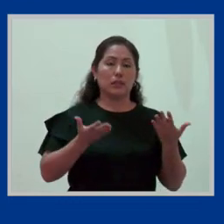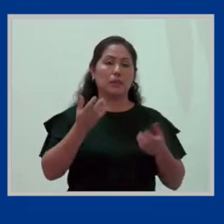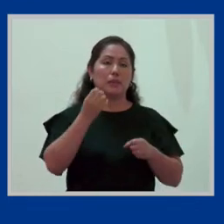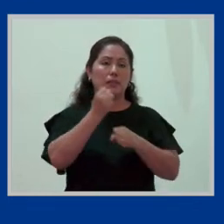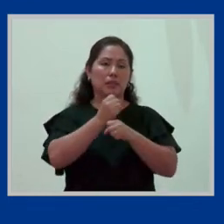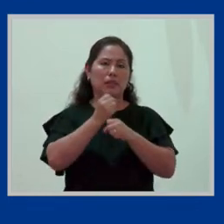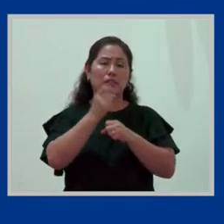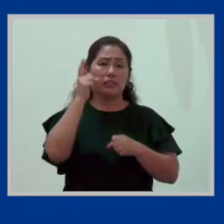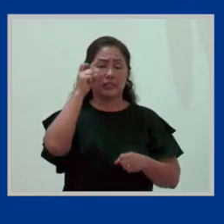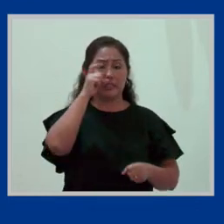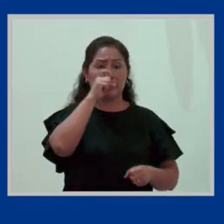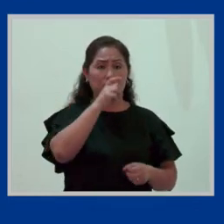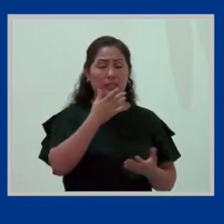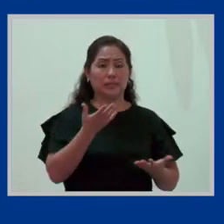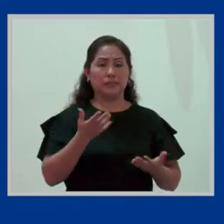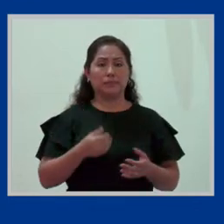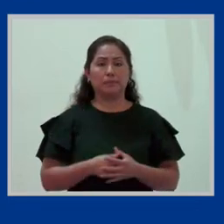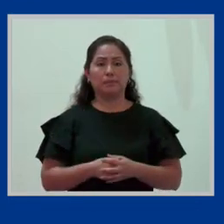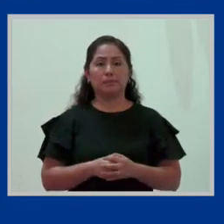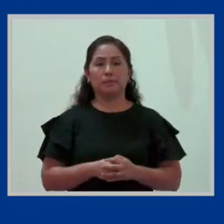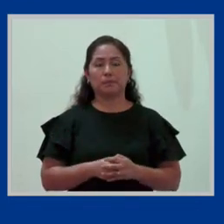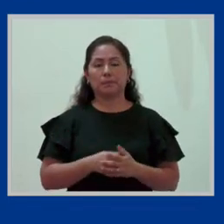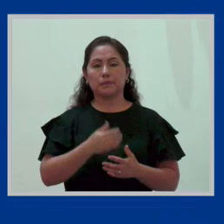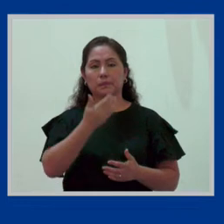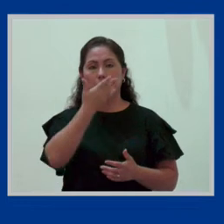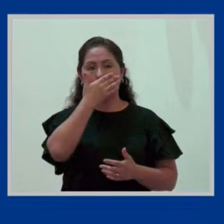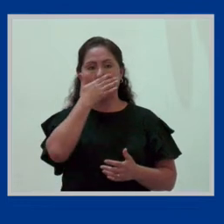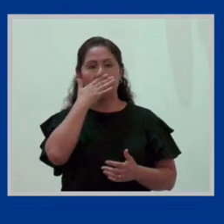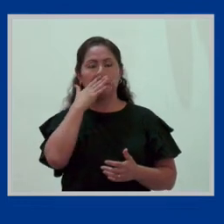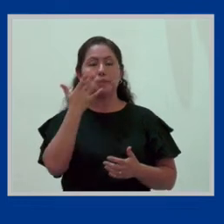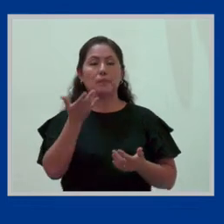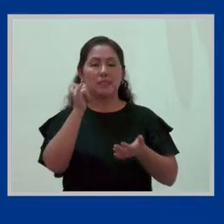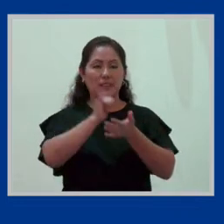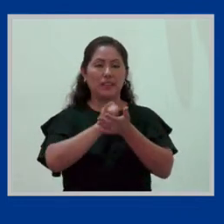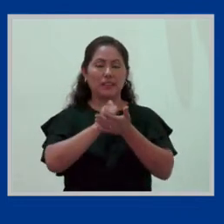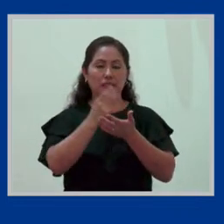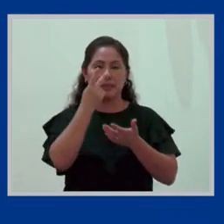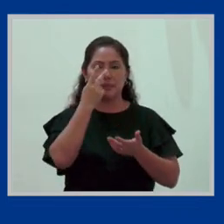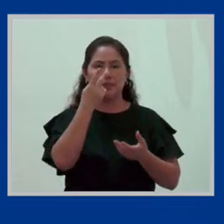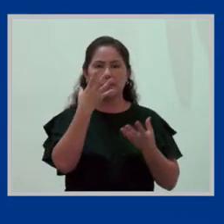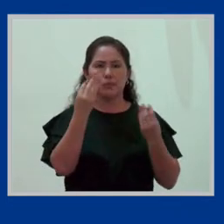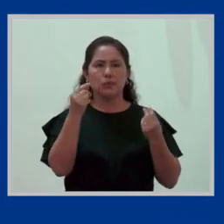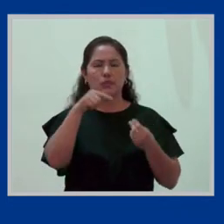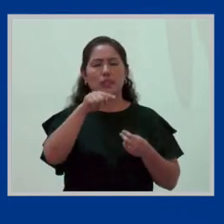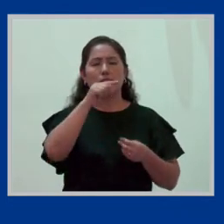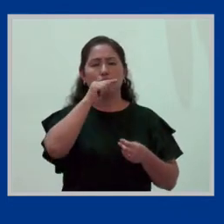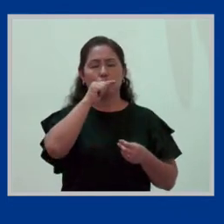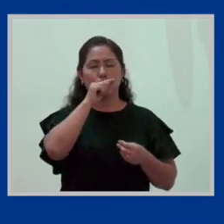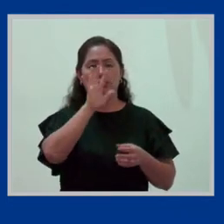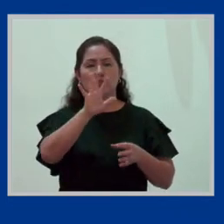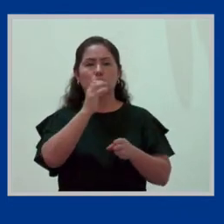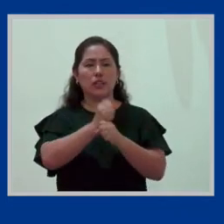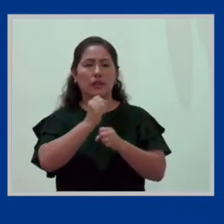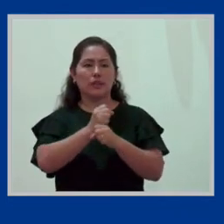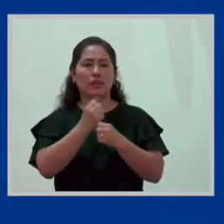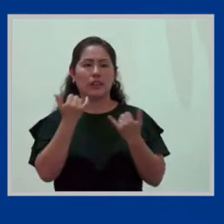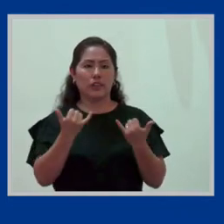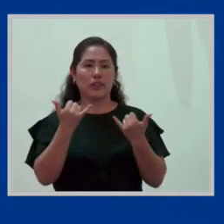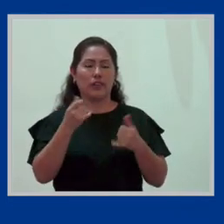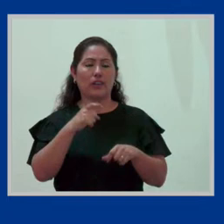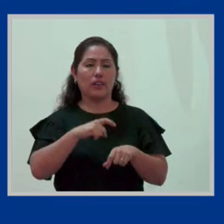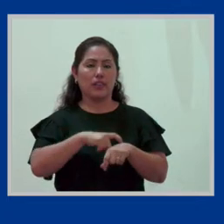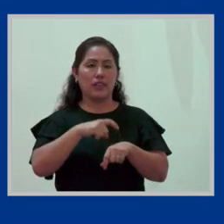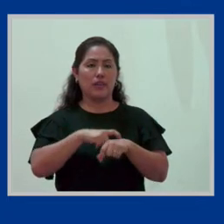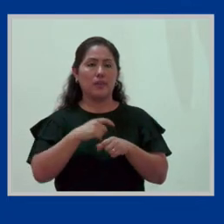precario. Y eso es lo predominante en el trabajo de las mujeres activas económicamente